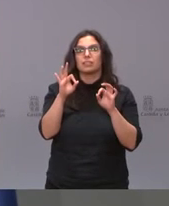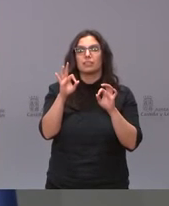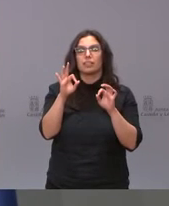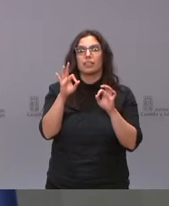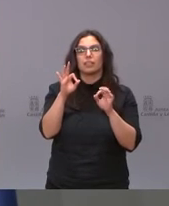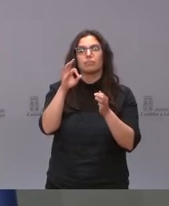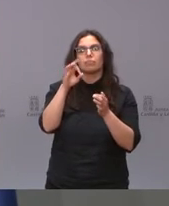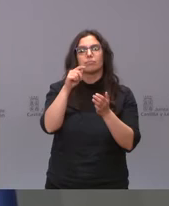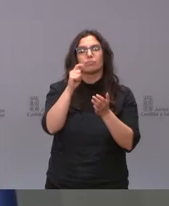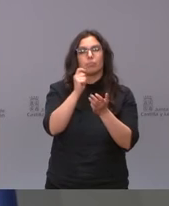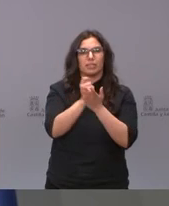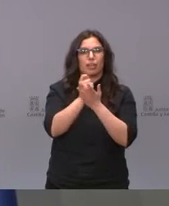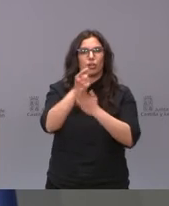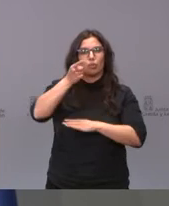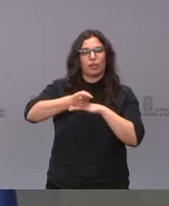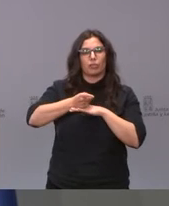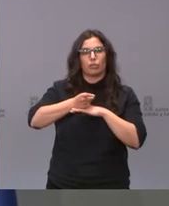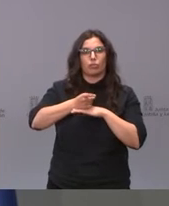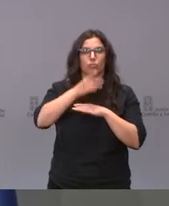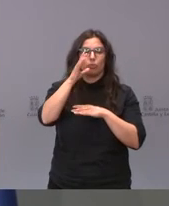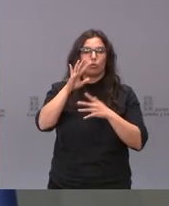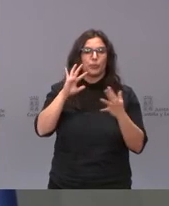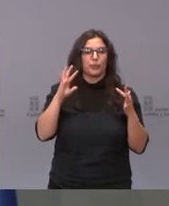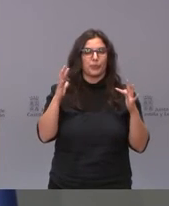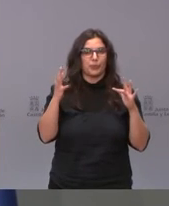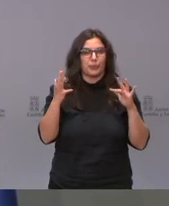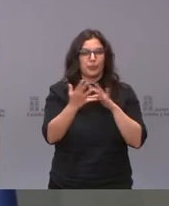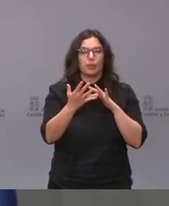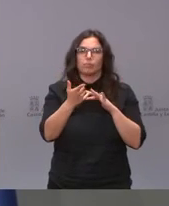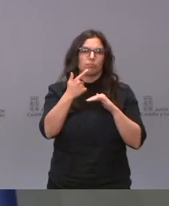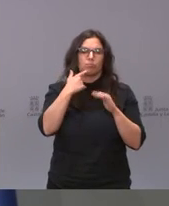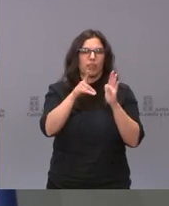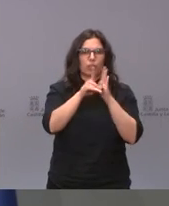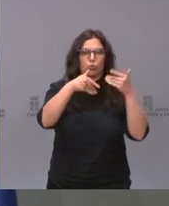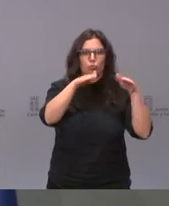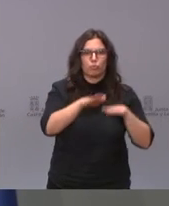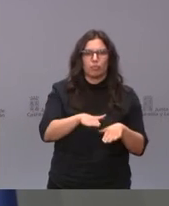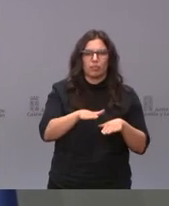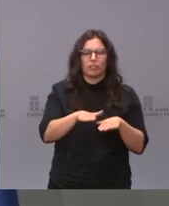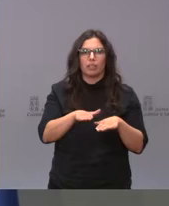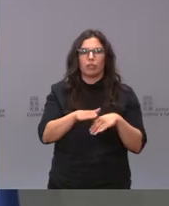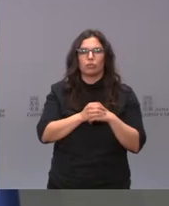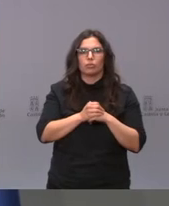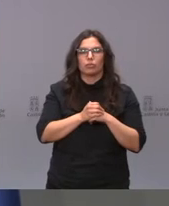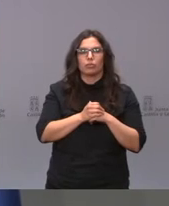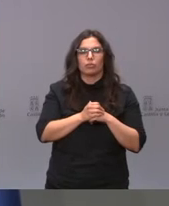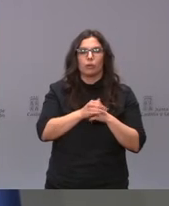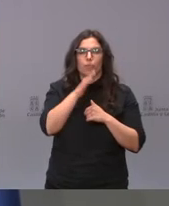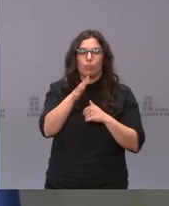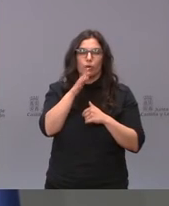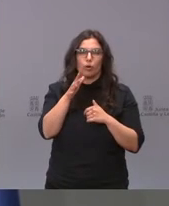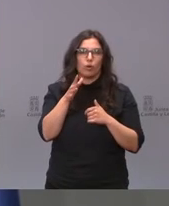dada la evolución de la pandemia y la buena no necesidad en este momento